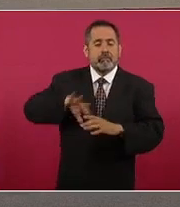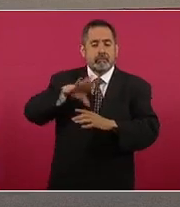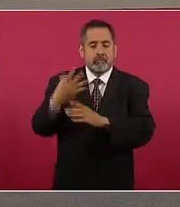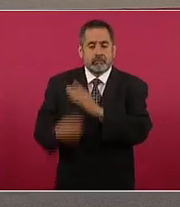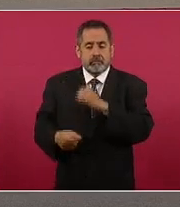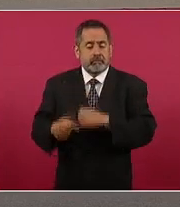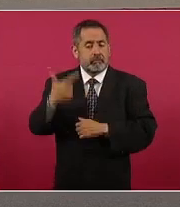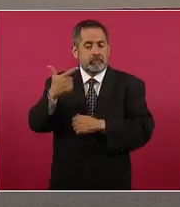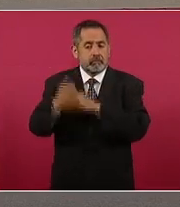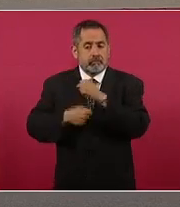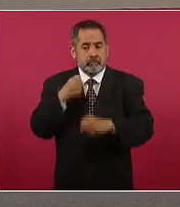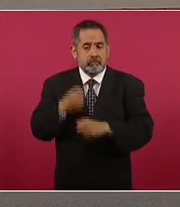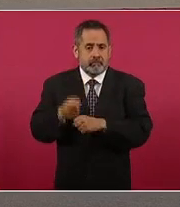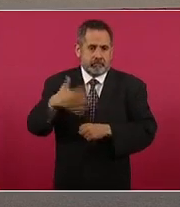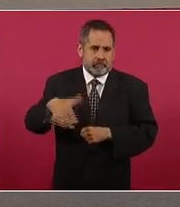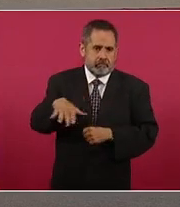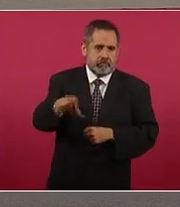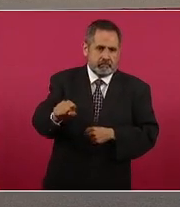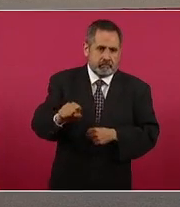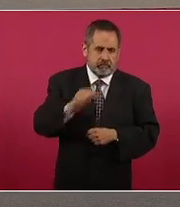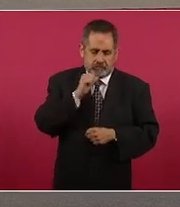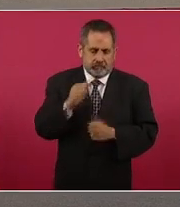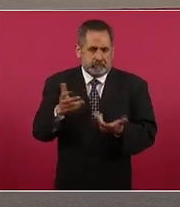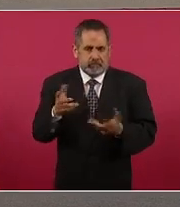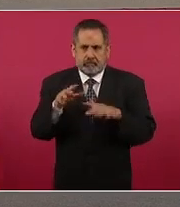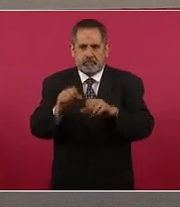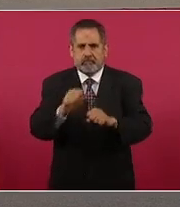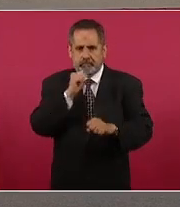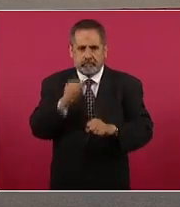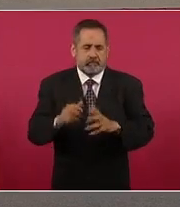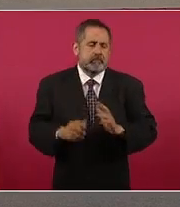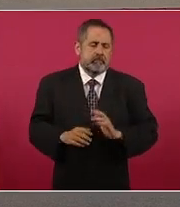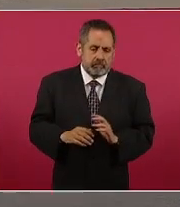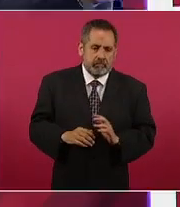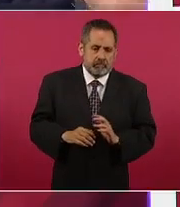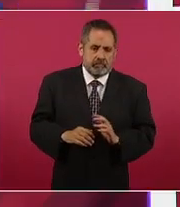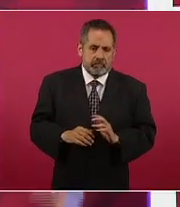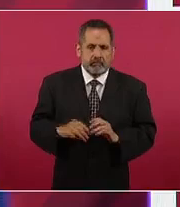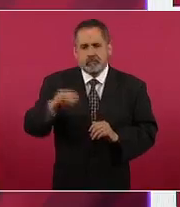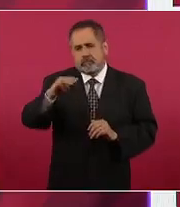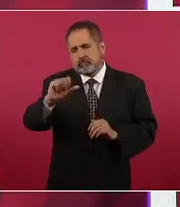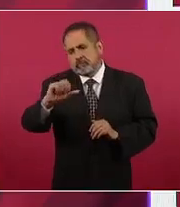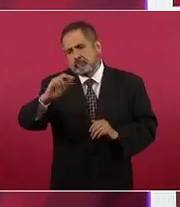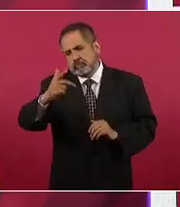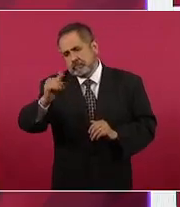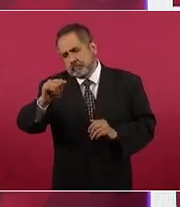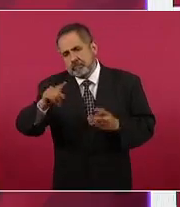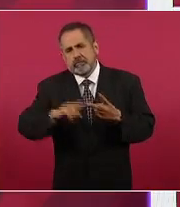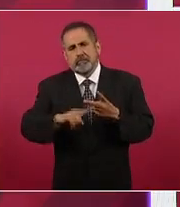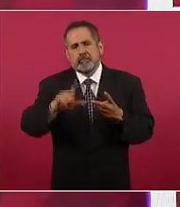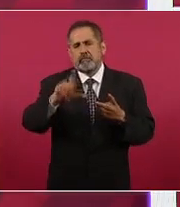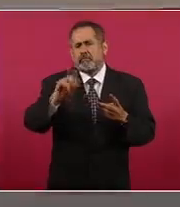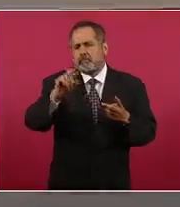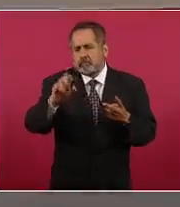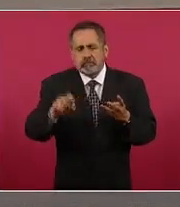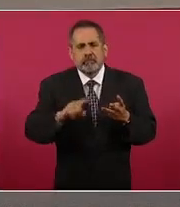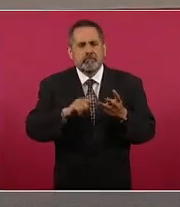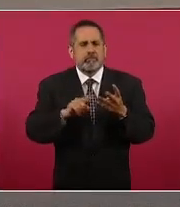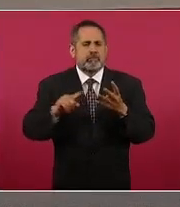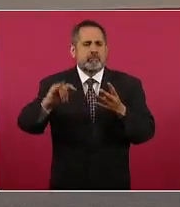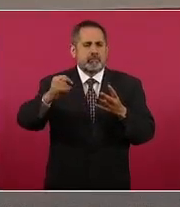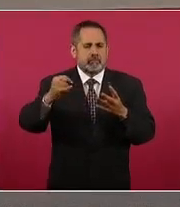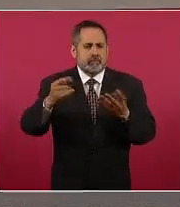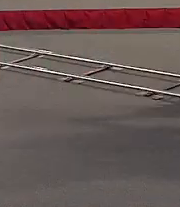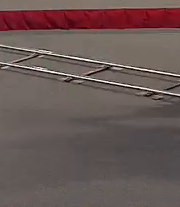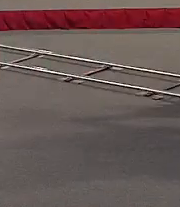buscando justicia en este caso que no se ha sido capturado hubieron casos Margarito y Ludes que los periodistas de Tijuana